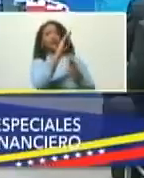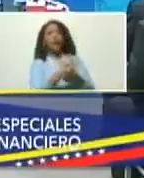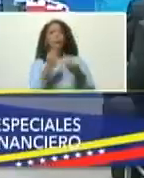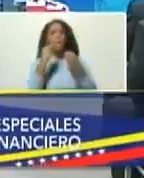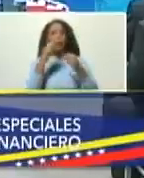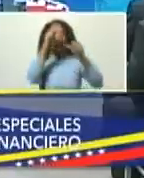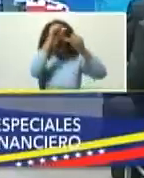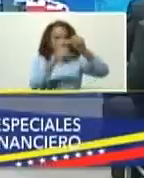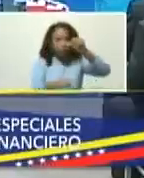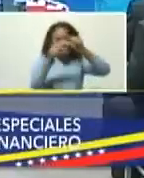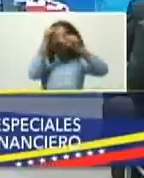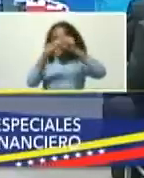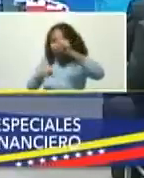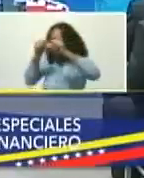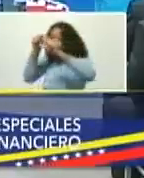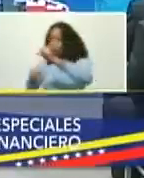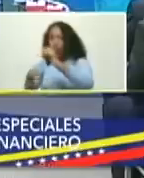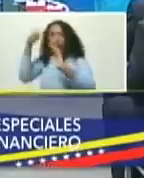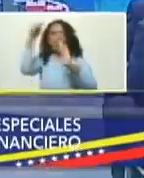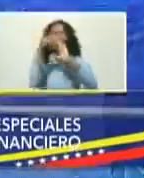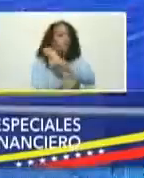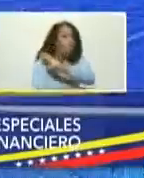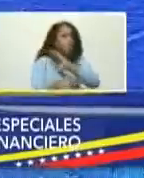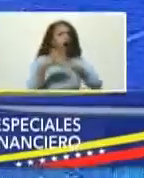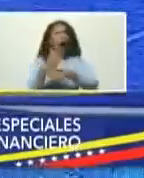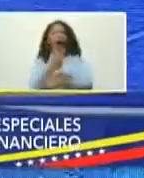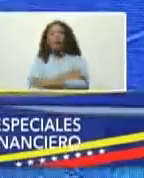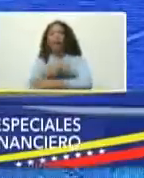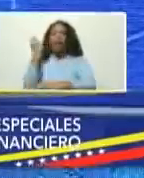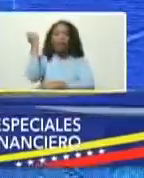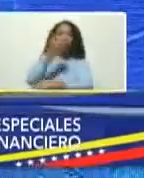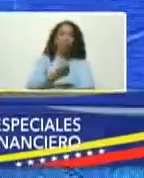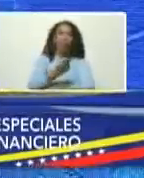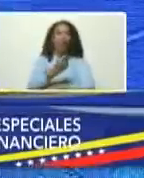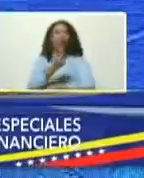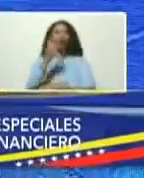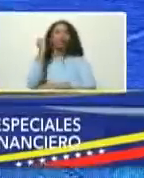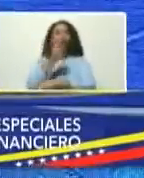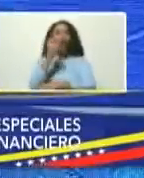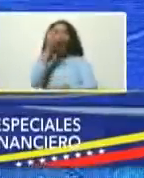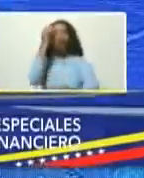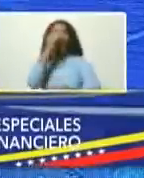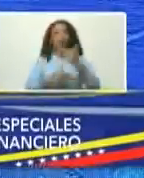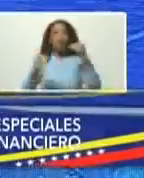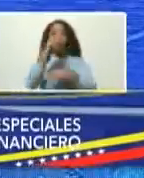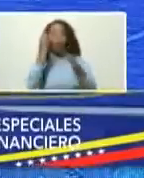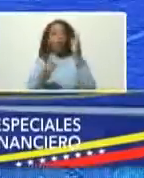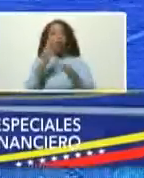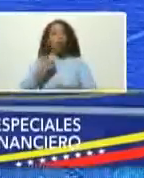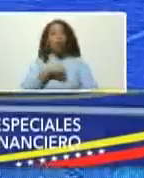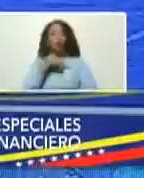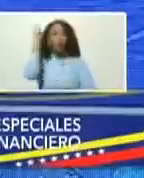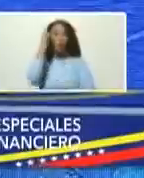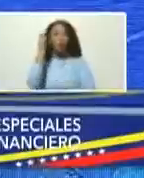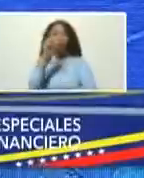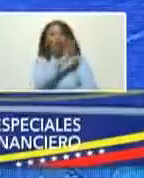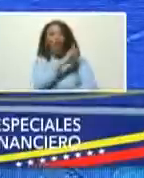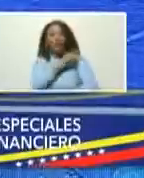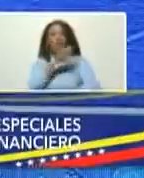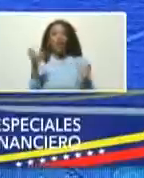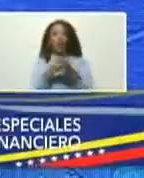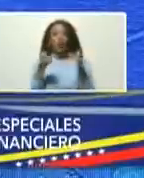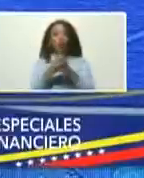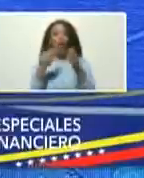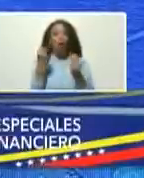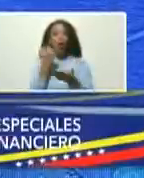revisar su carácter orgánico ante el Tribunal Supremo de Justicia, nuestro diputado, jefe de la Comisión de Economía,